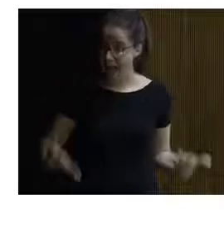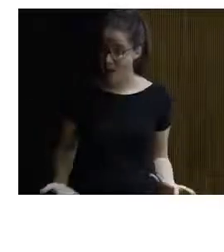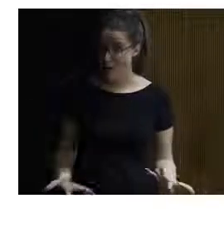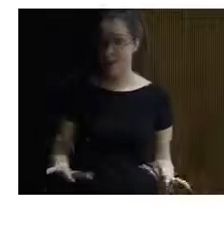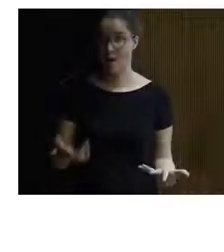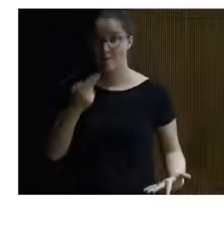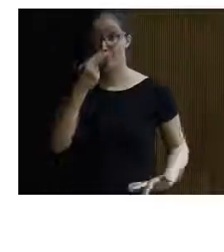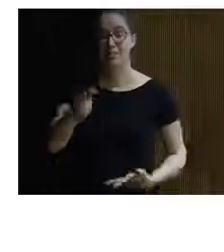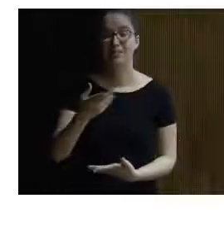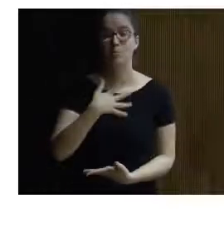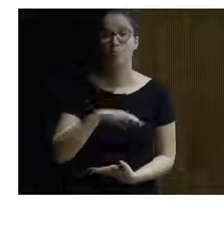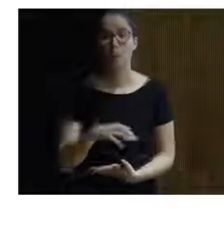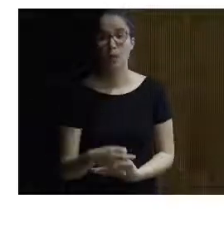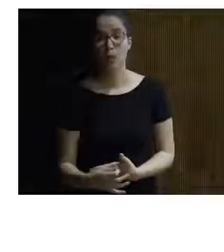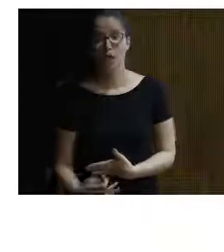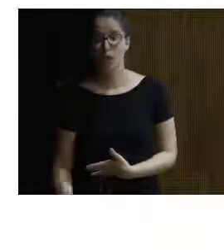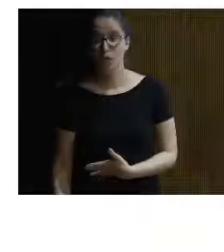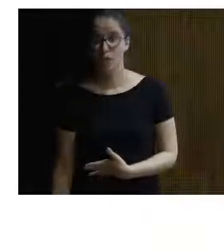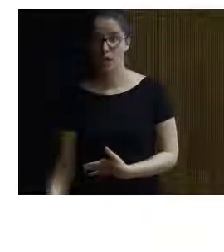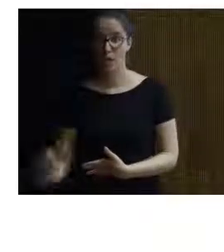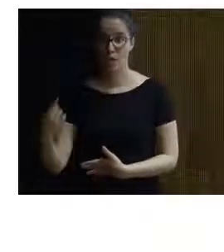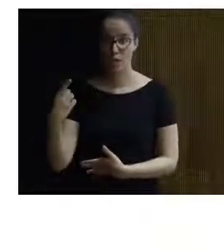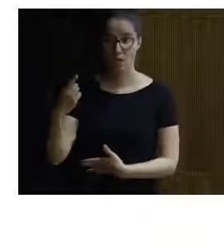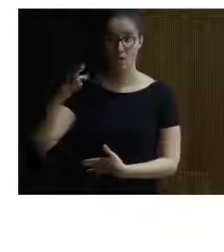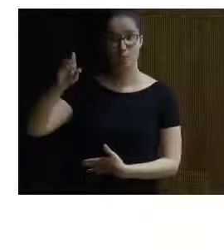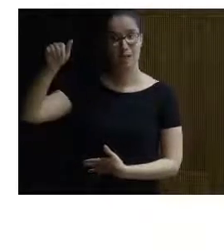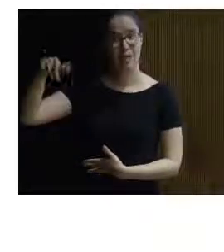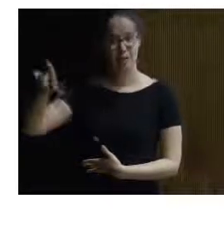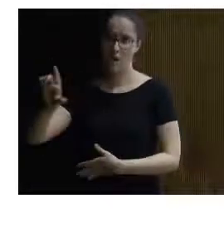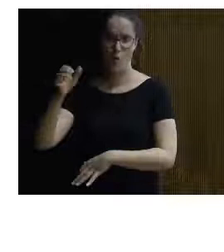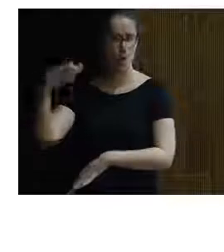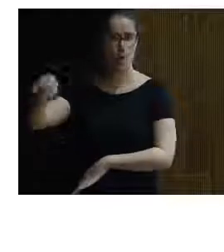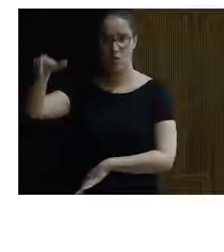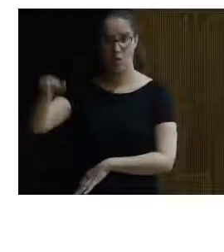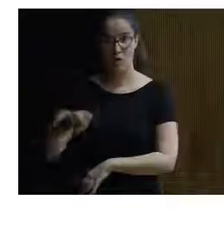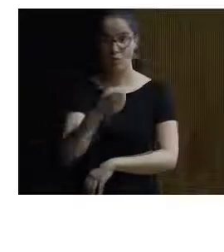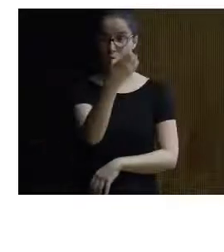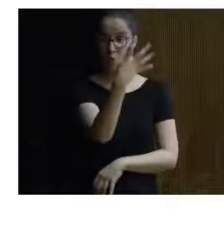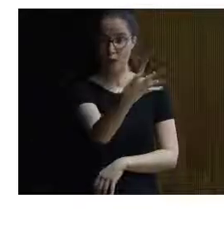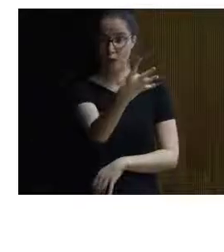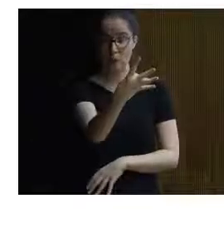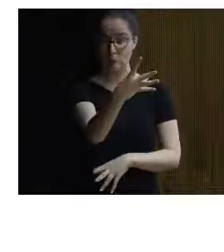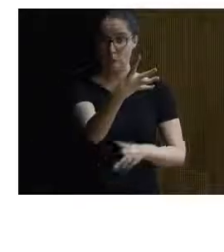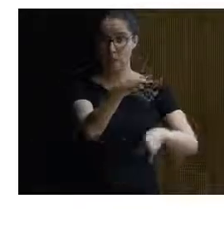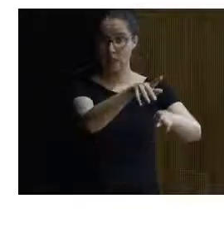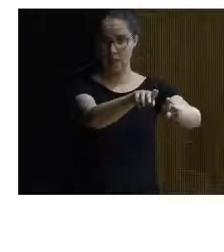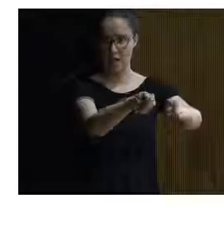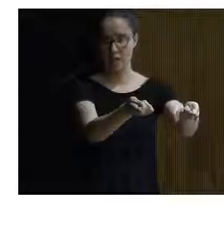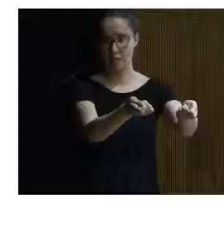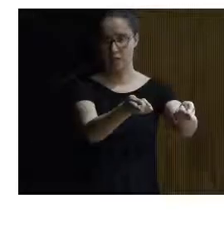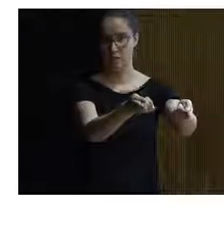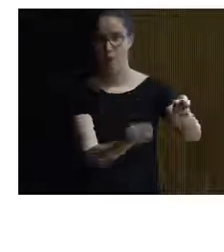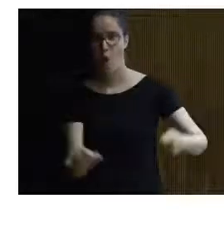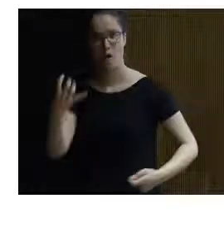día de hoy visitables solamente tendríamos la cueva del Pindal las otras cuatro estarían cerradas ahora